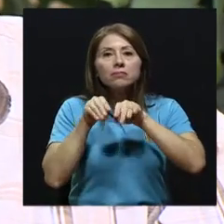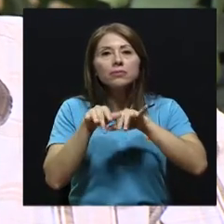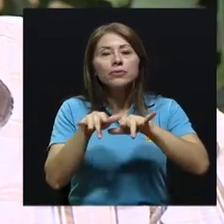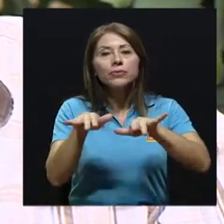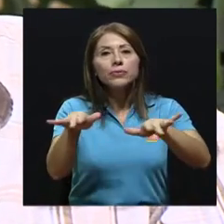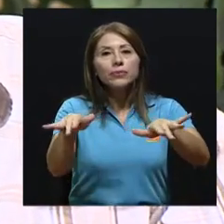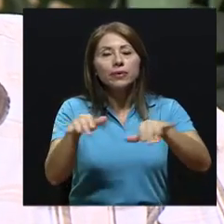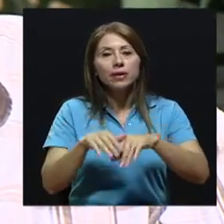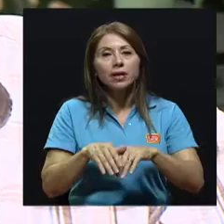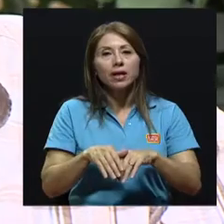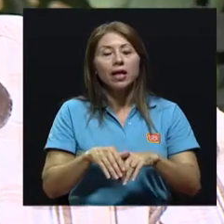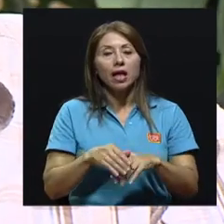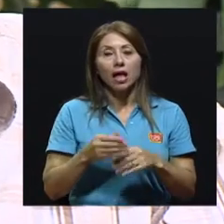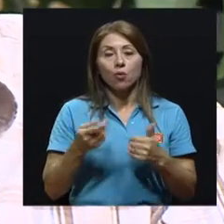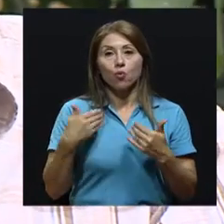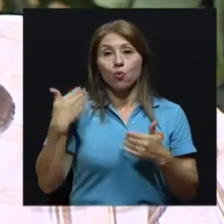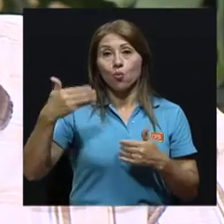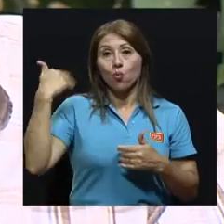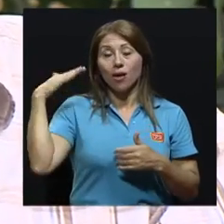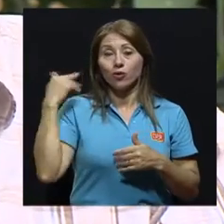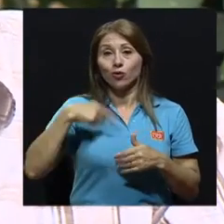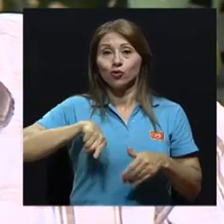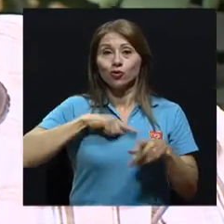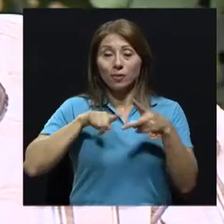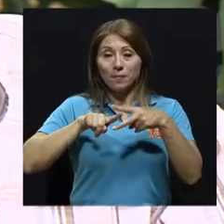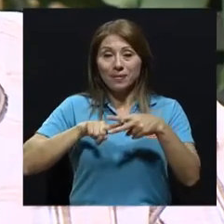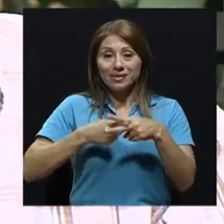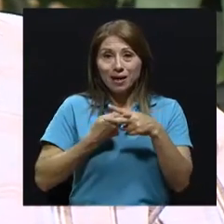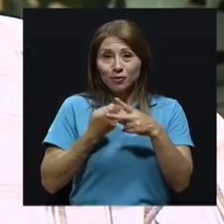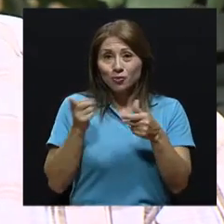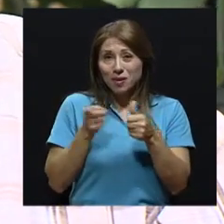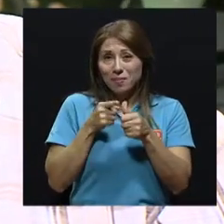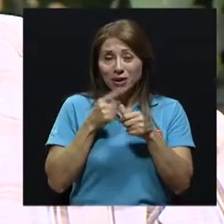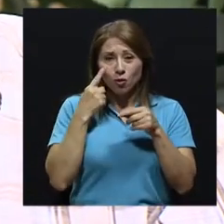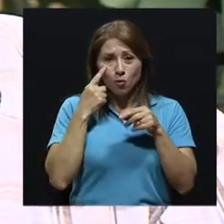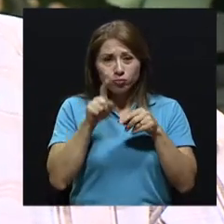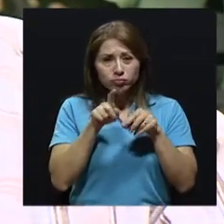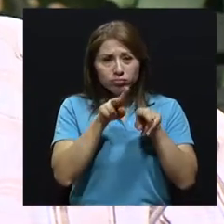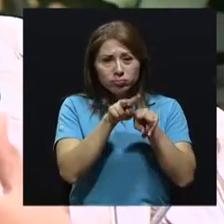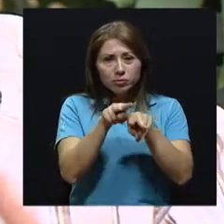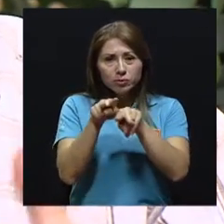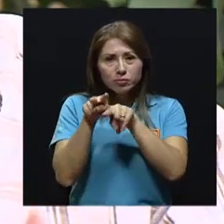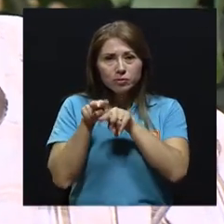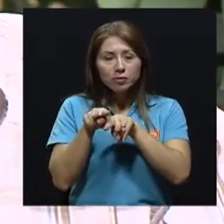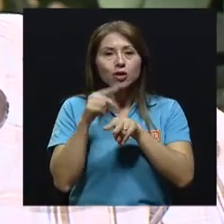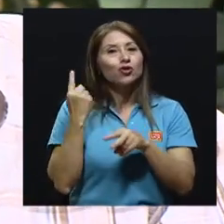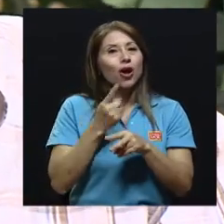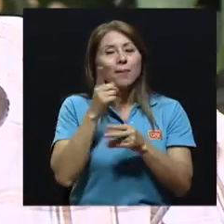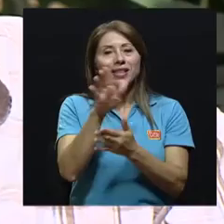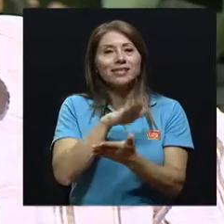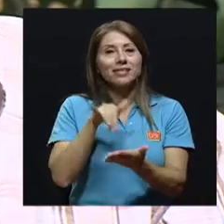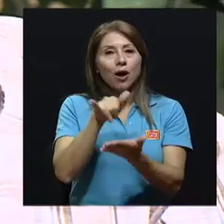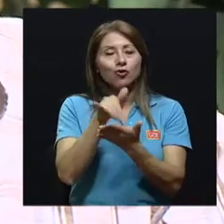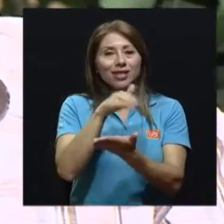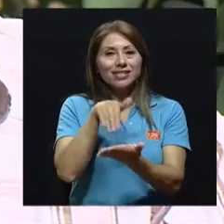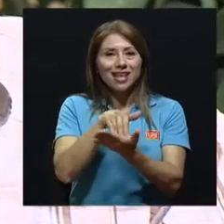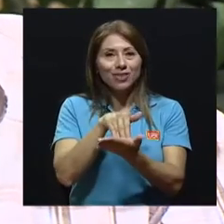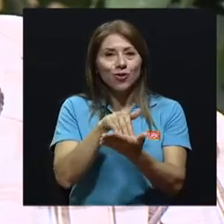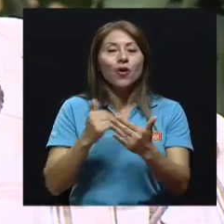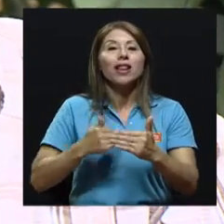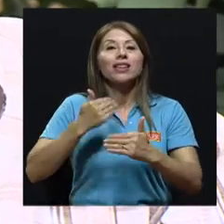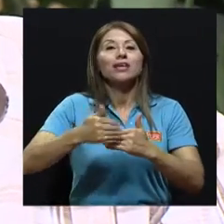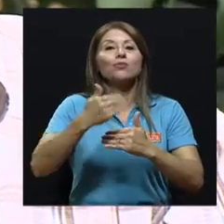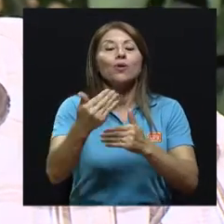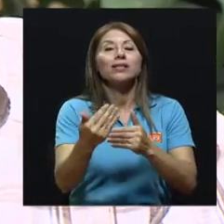arrancamos los primeros monitoreos, arrancaron solo en San José Centro. Conforme fuimos ampliando la red, incluimos